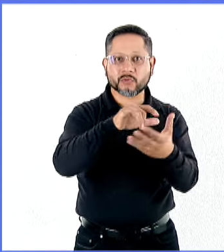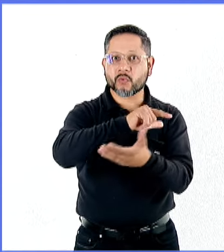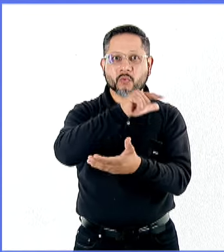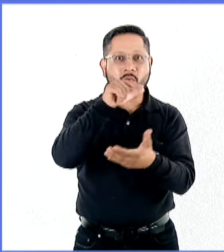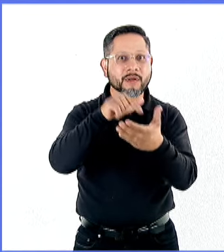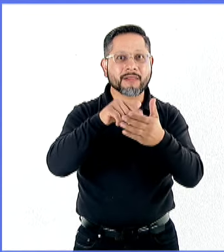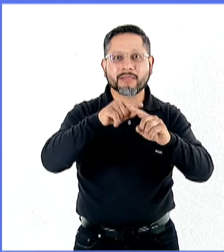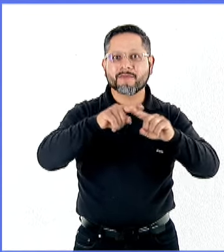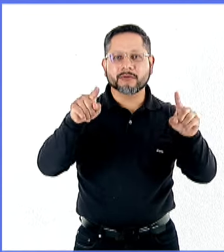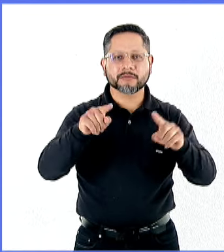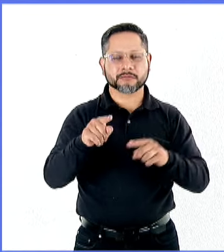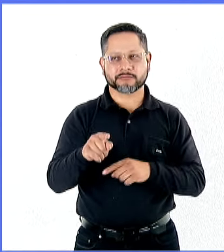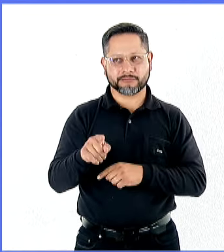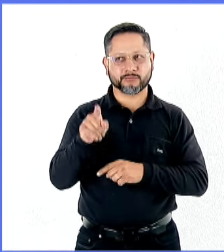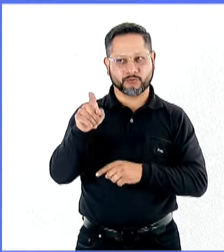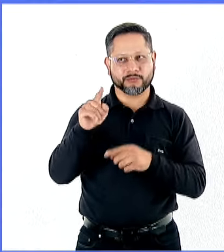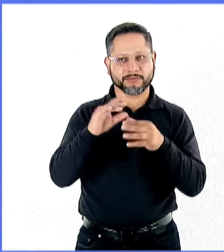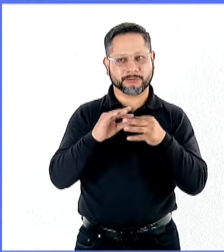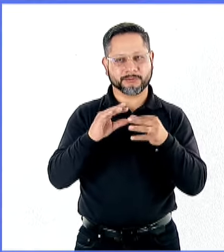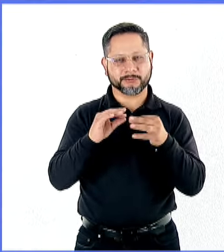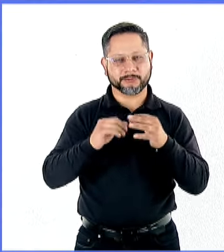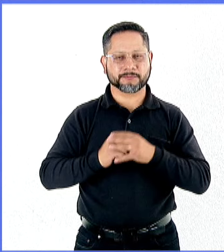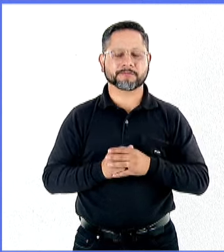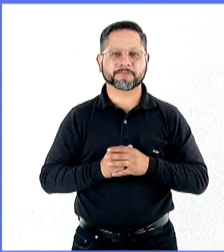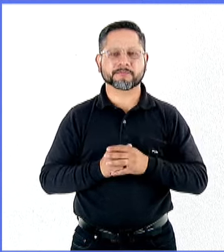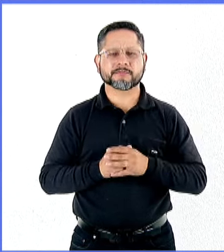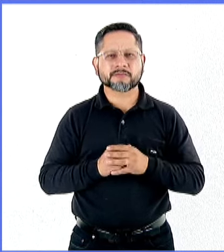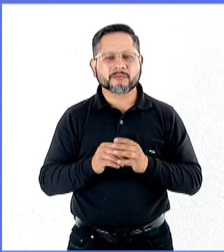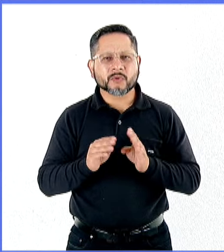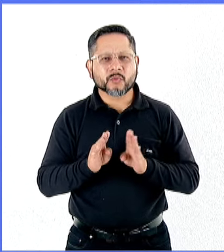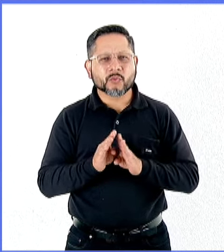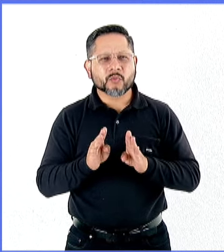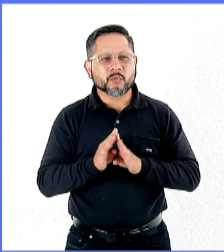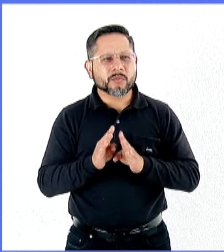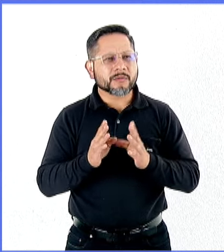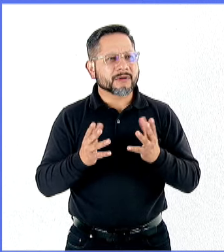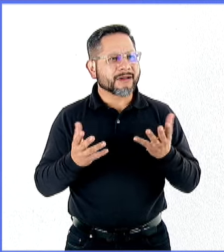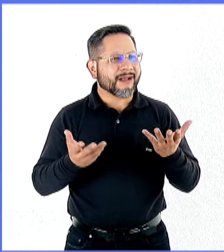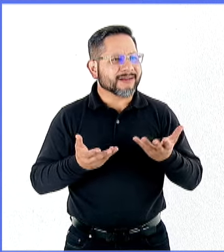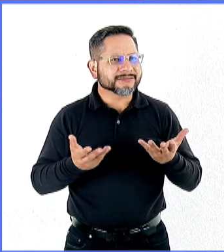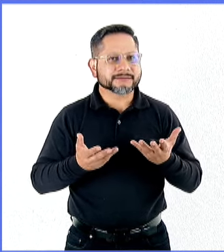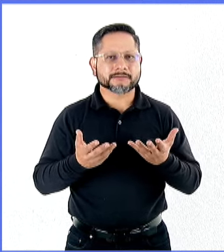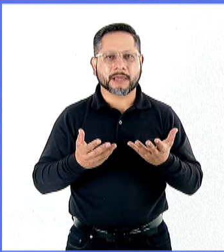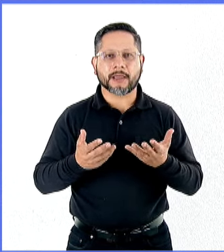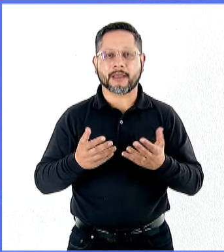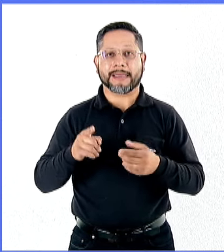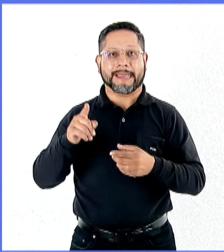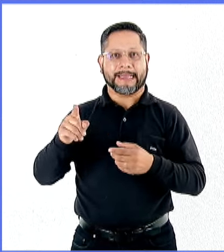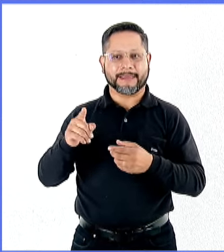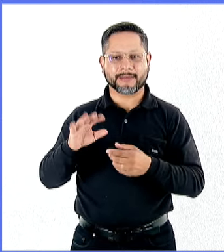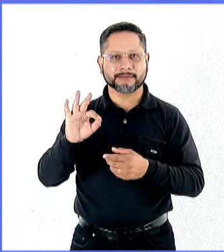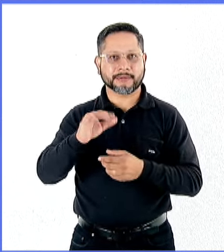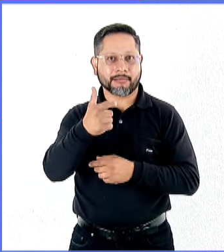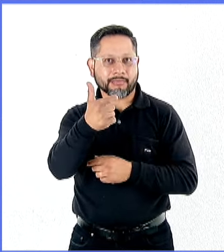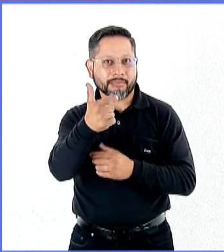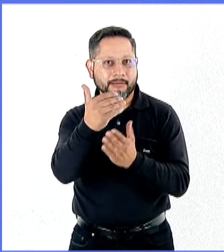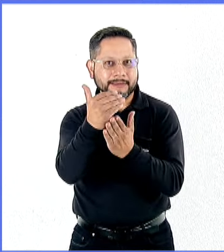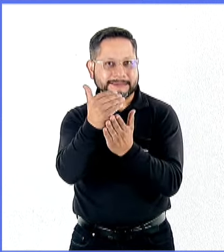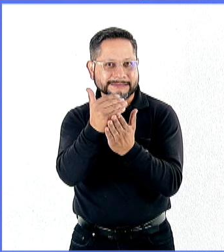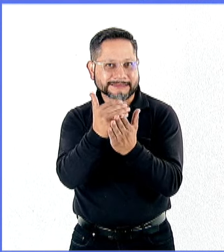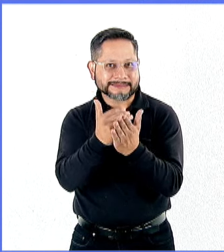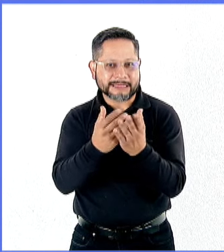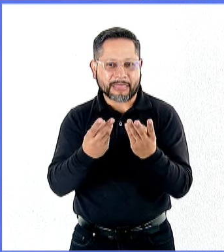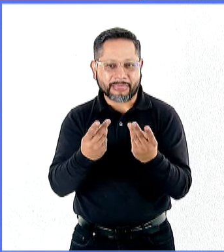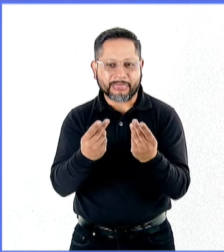por lo que tú mencionabas. Es decir, por la forma en la que puede hacerse más barata la producción o porque tiene sentido